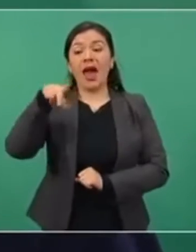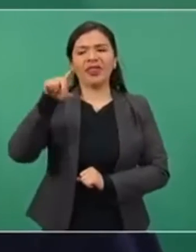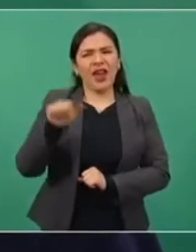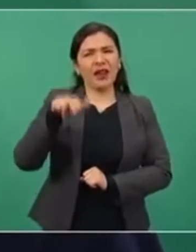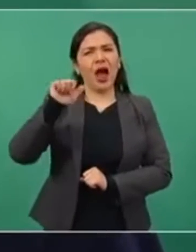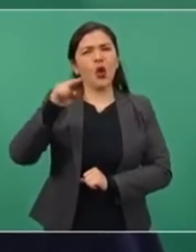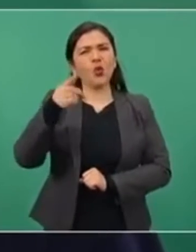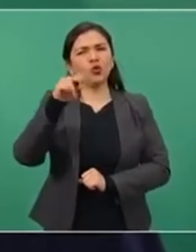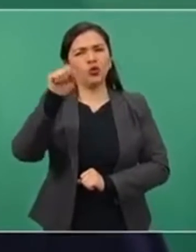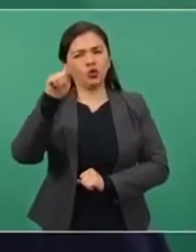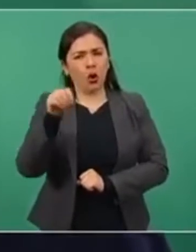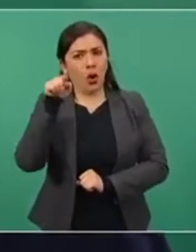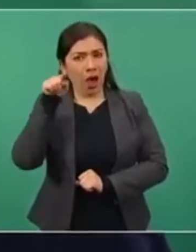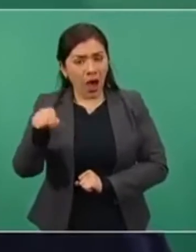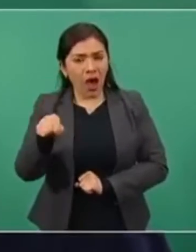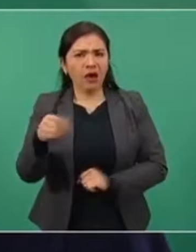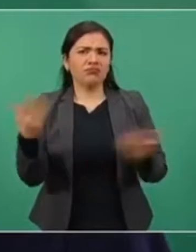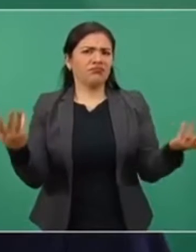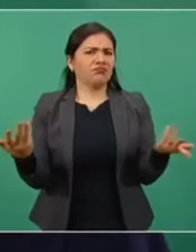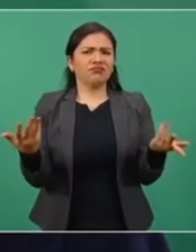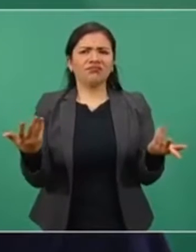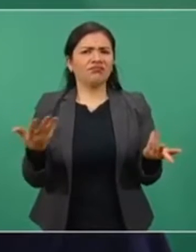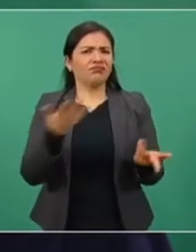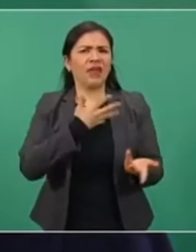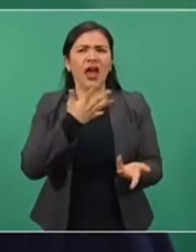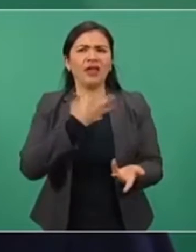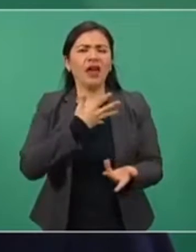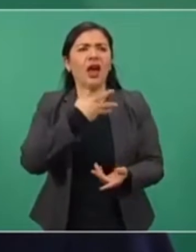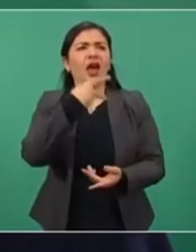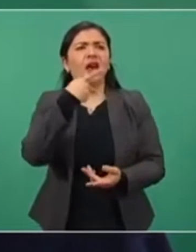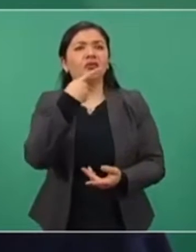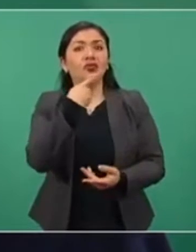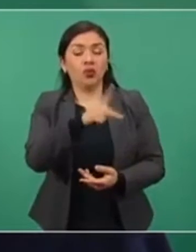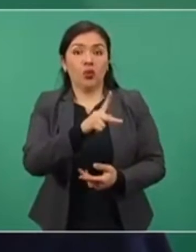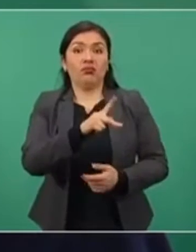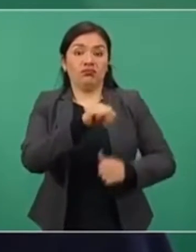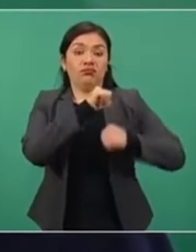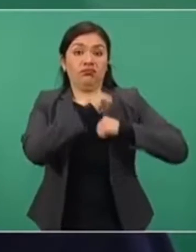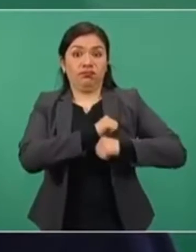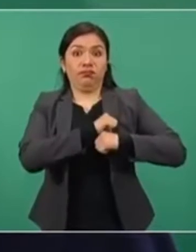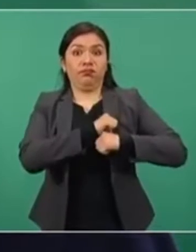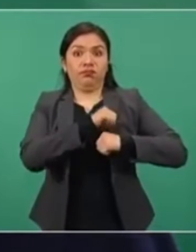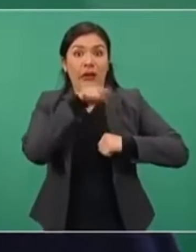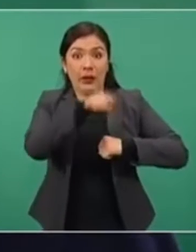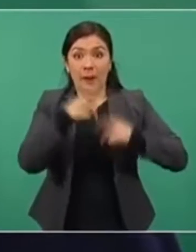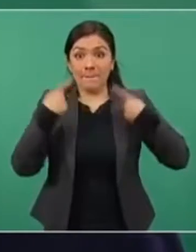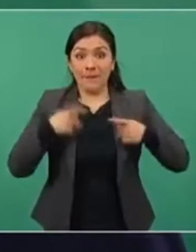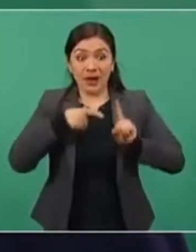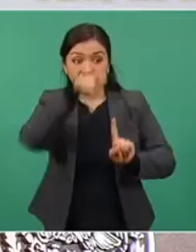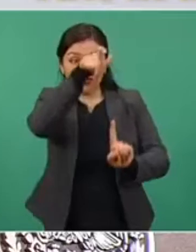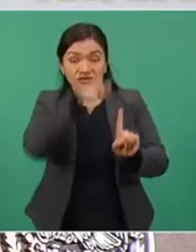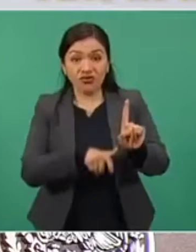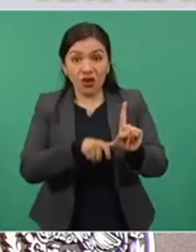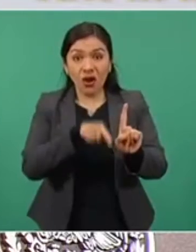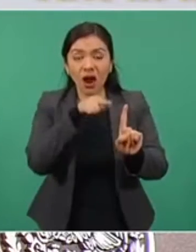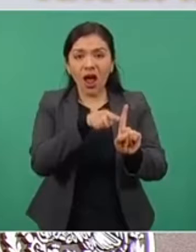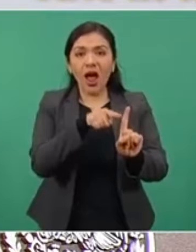López Hernández, tiene entre otras virtudes el que